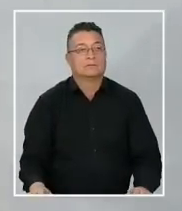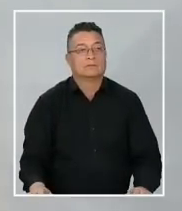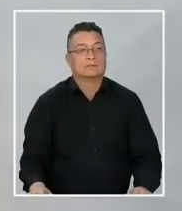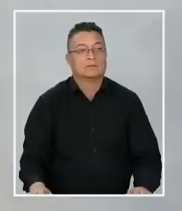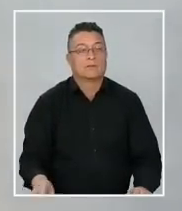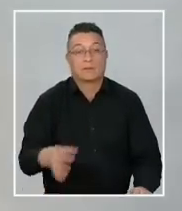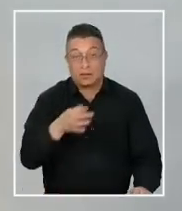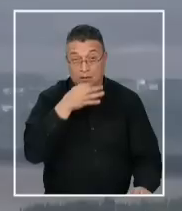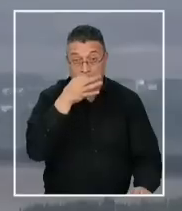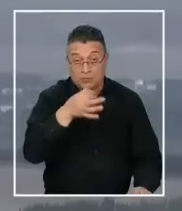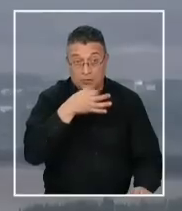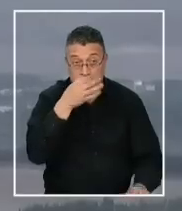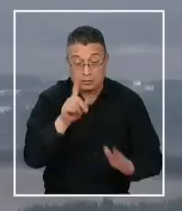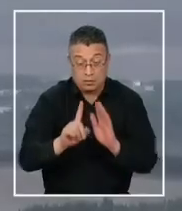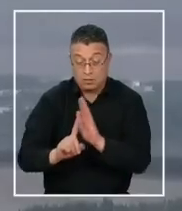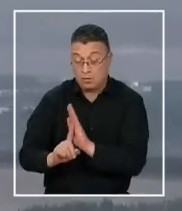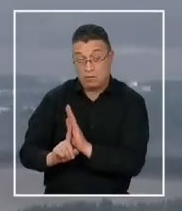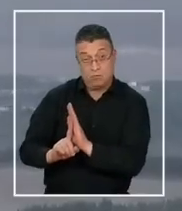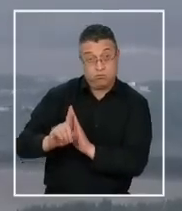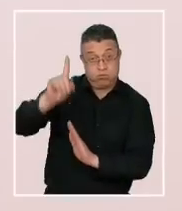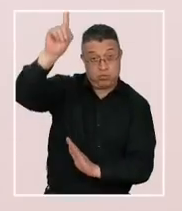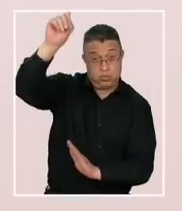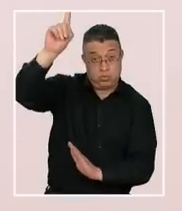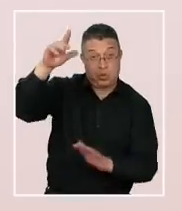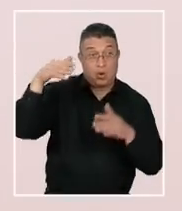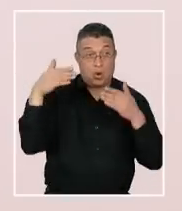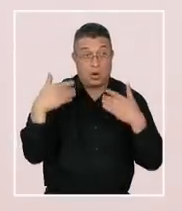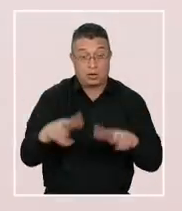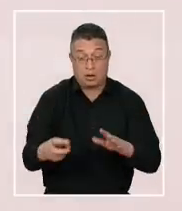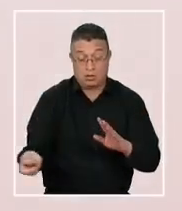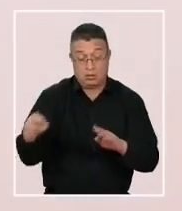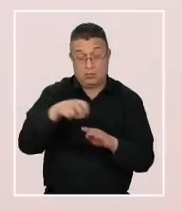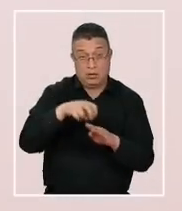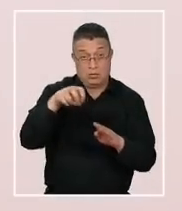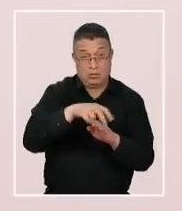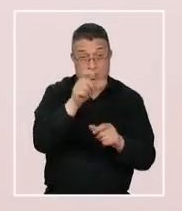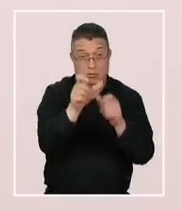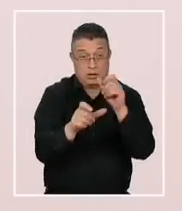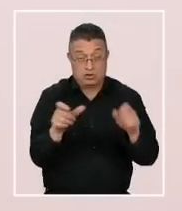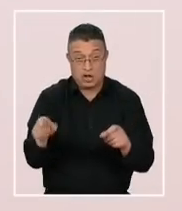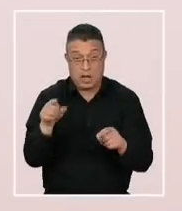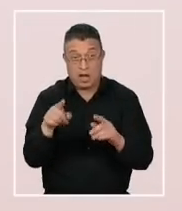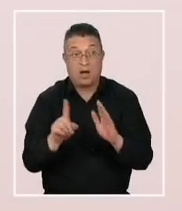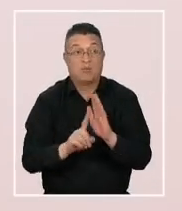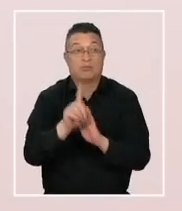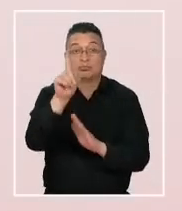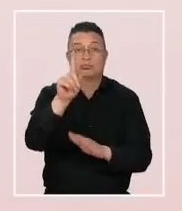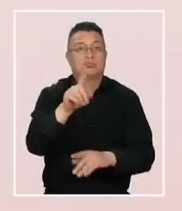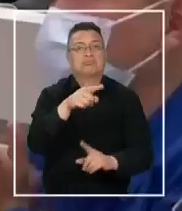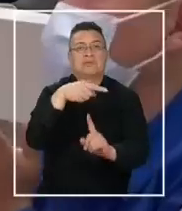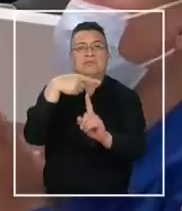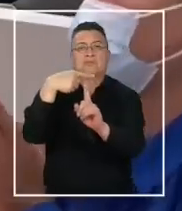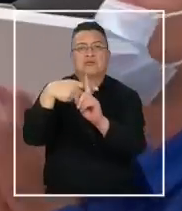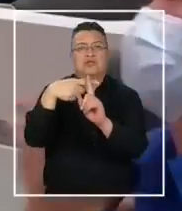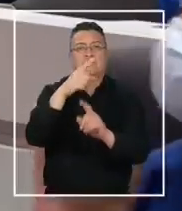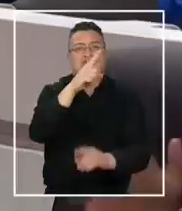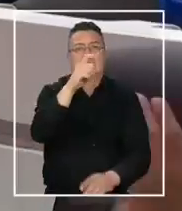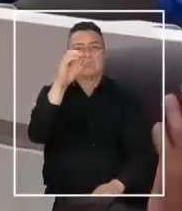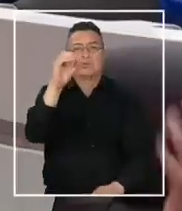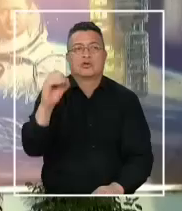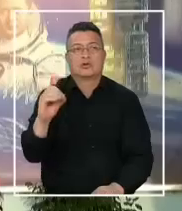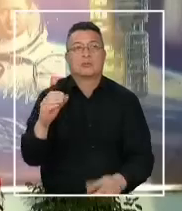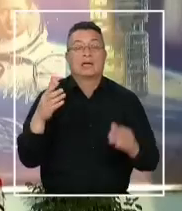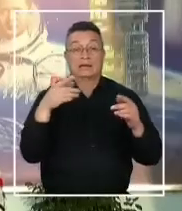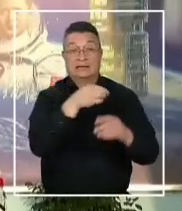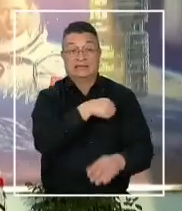Anuncio que la misión de lanzamiento de la nave espacial tripulada Zhengzhou-16 fue todo un éxito. En China